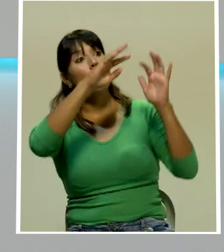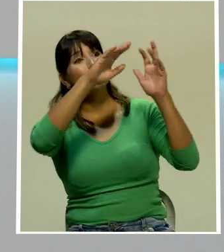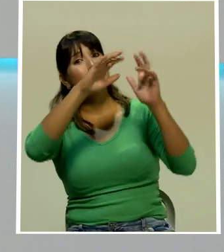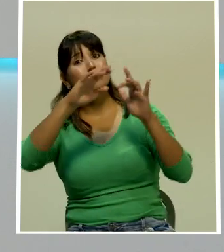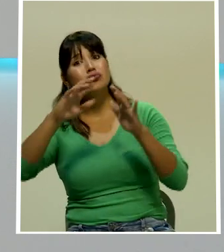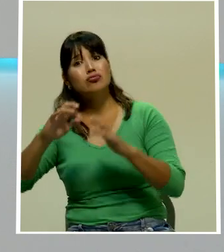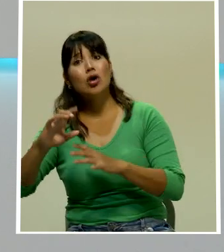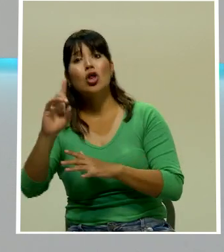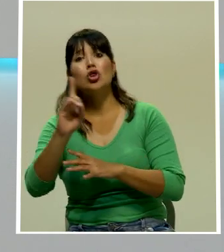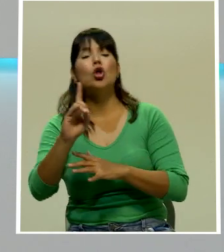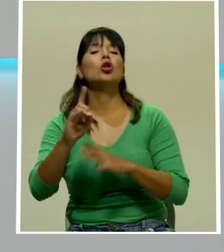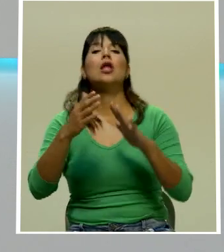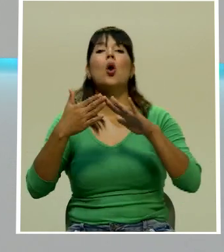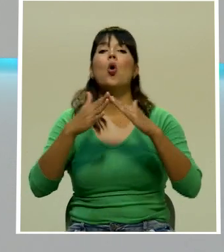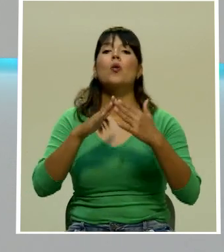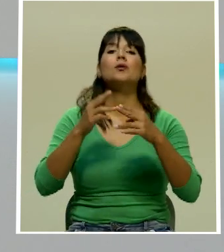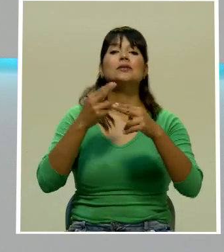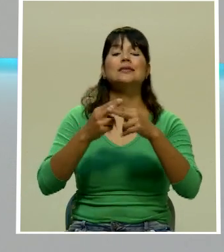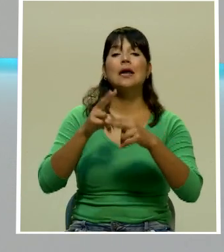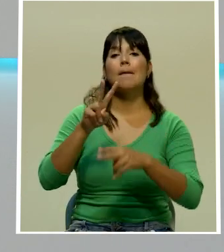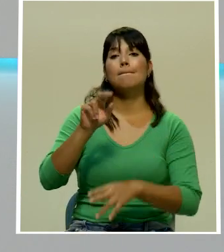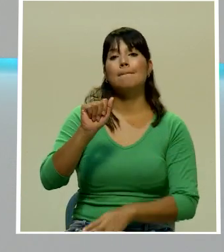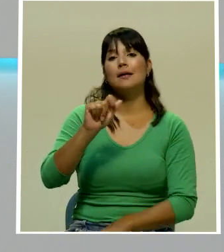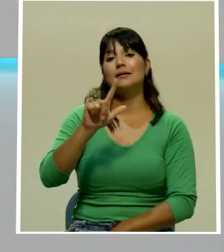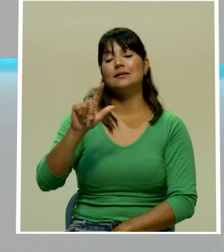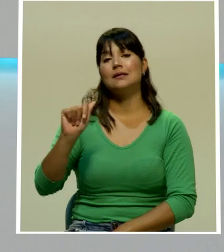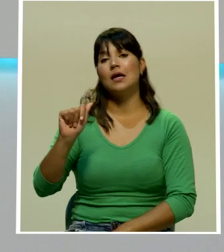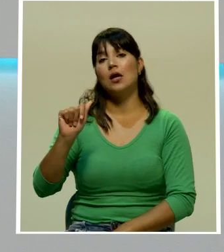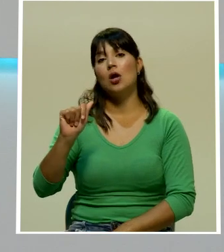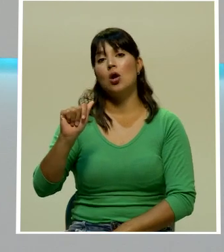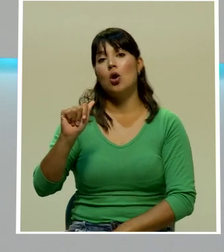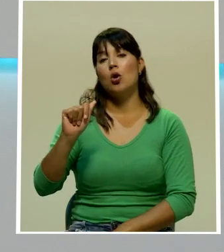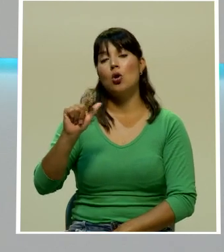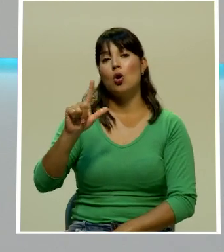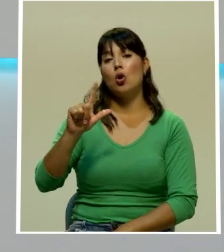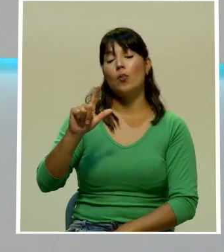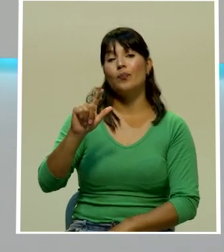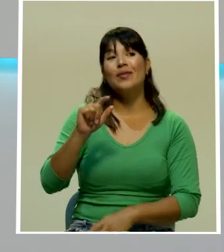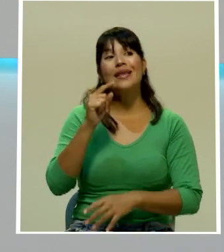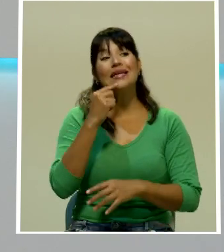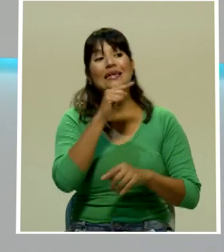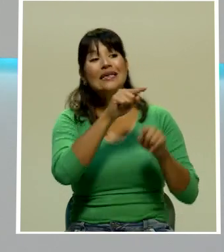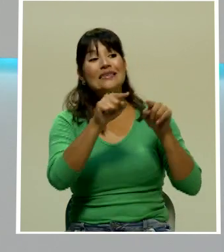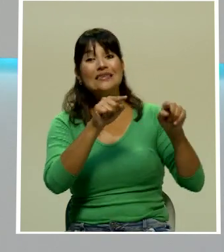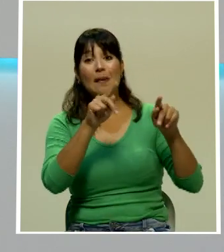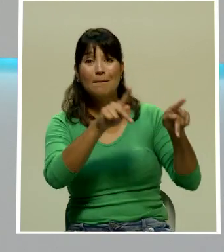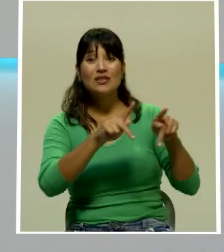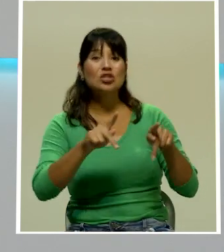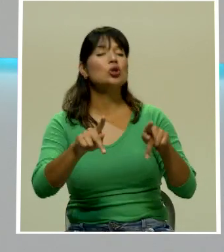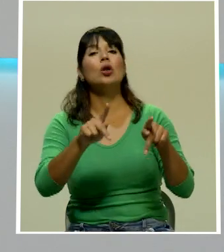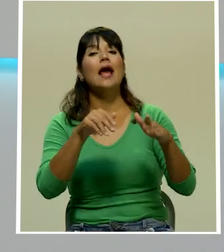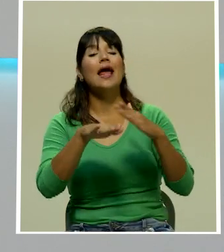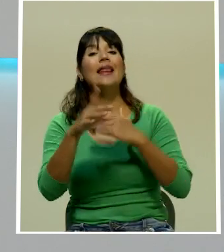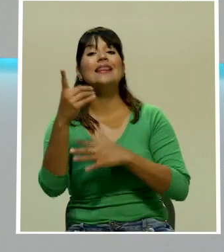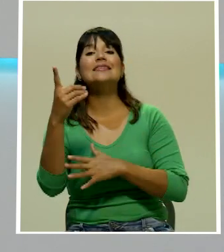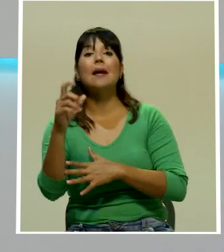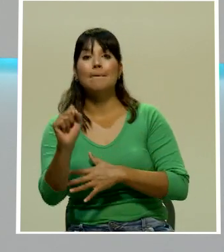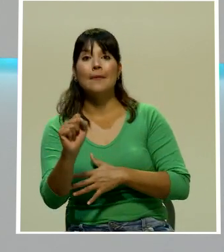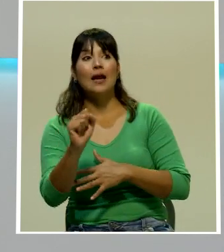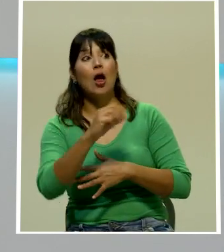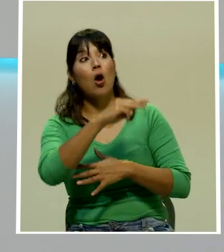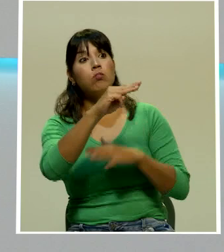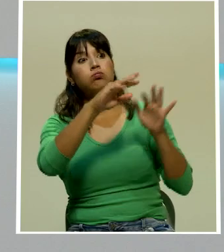urbanización Valladolid desamparados a dejar sus viviendas. Un equipo de Costa Rica Noticias